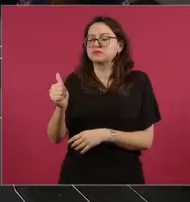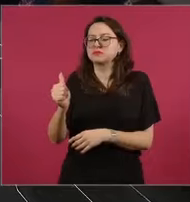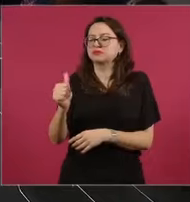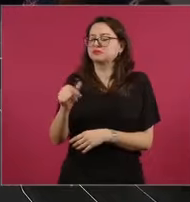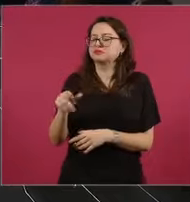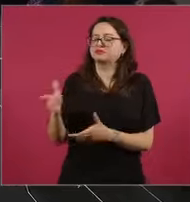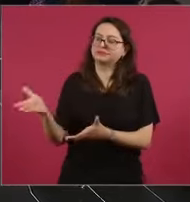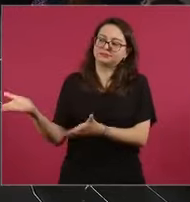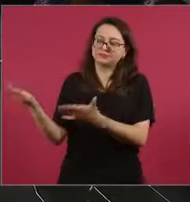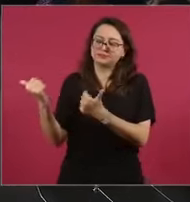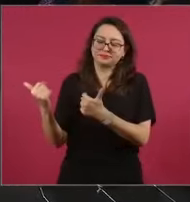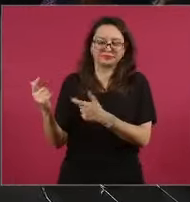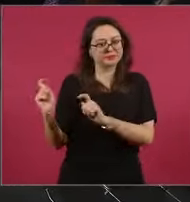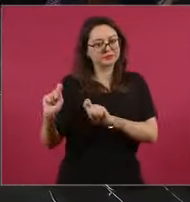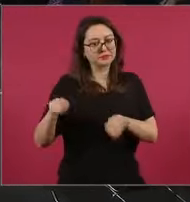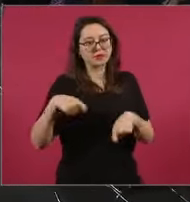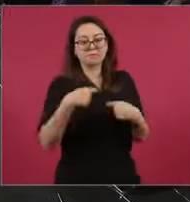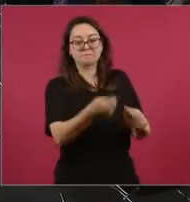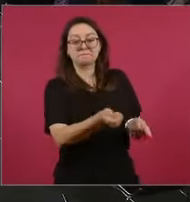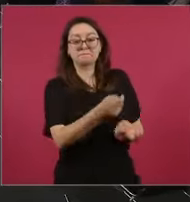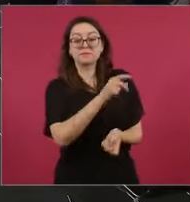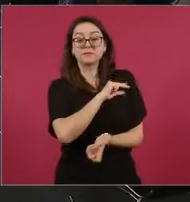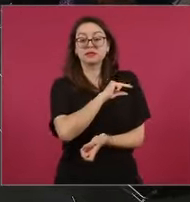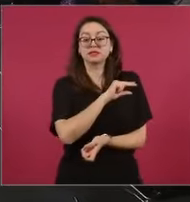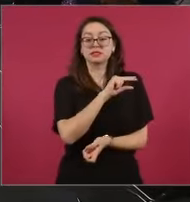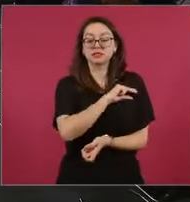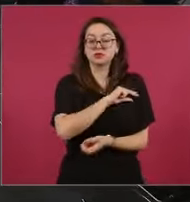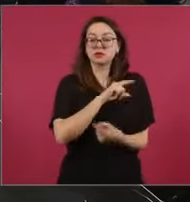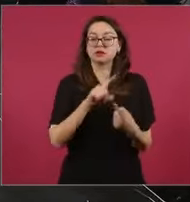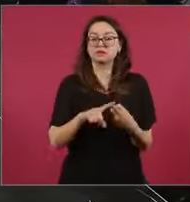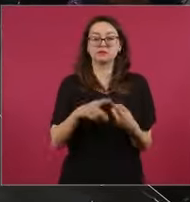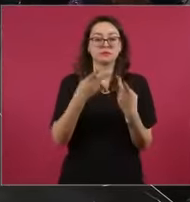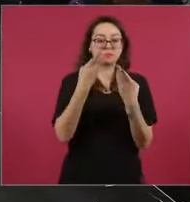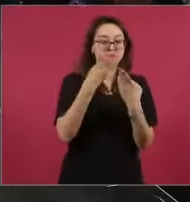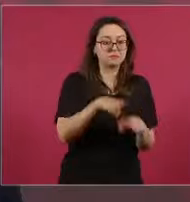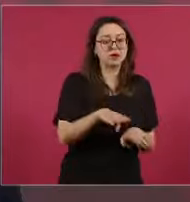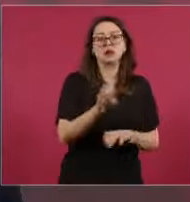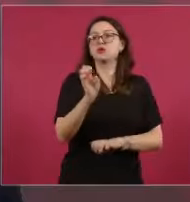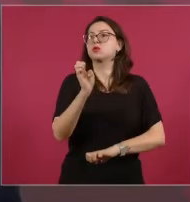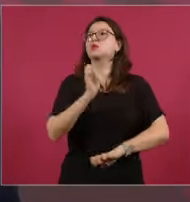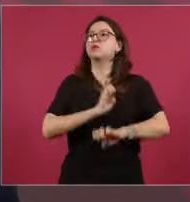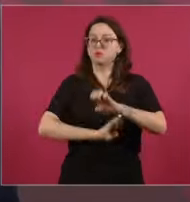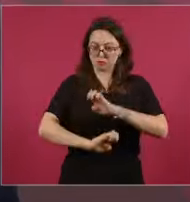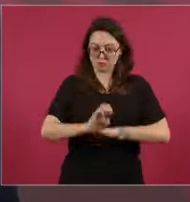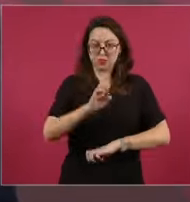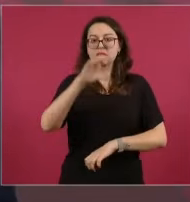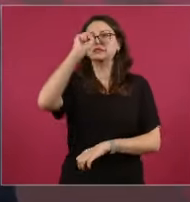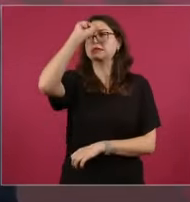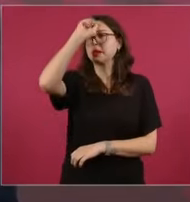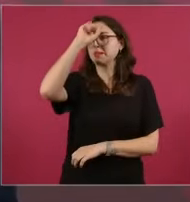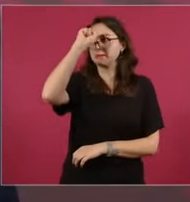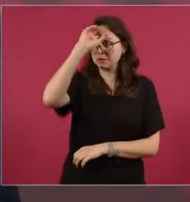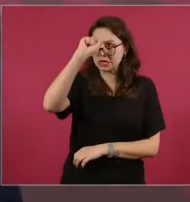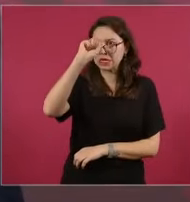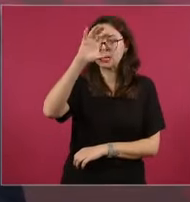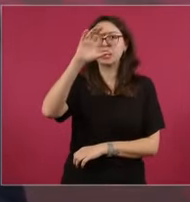Empiezan a entregar bancos, empresas, minas,